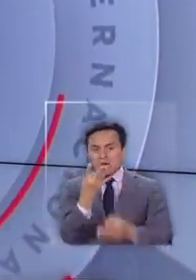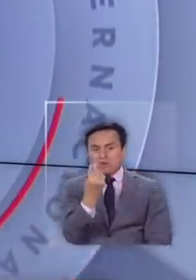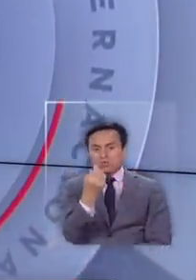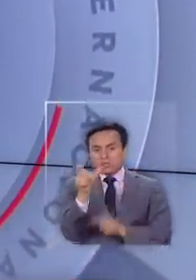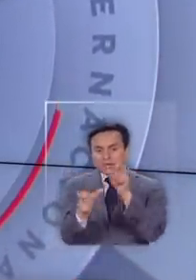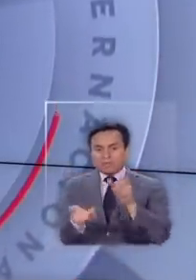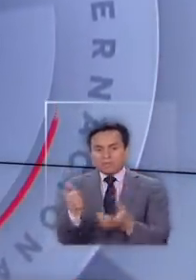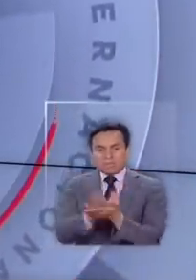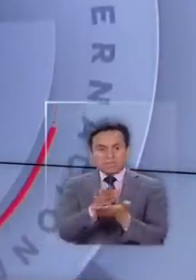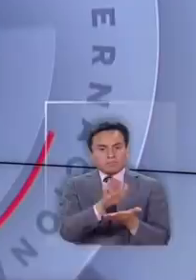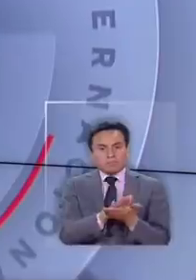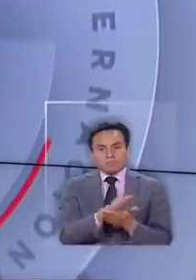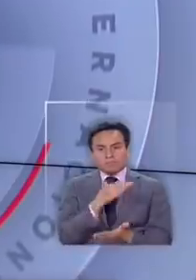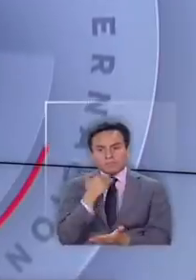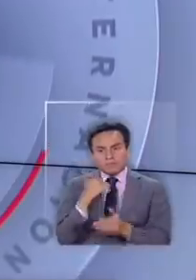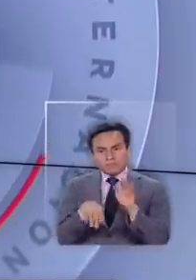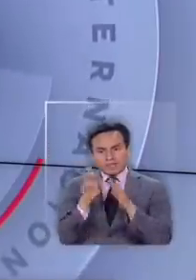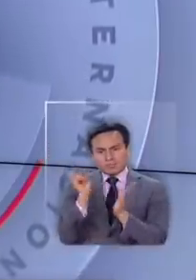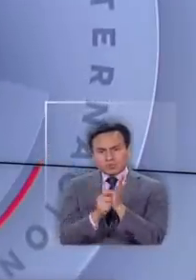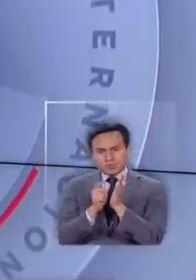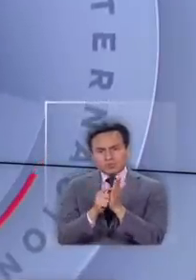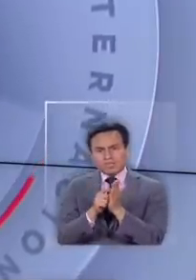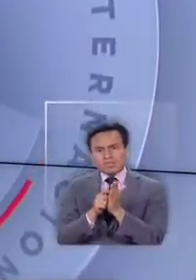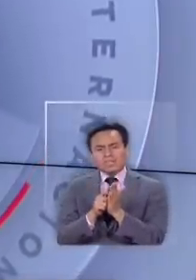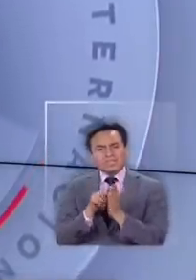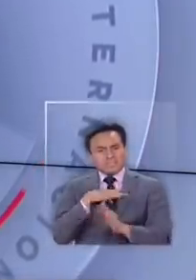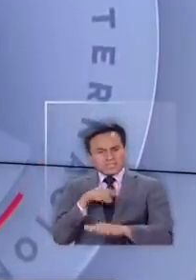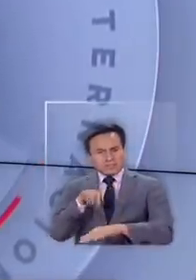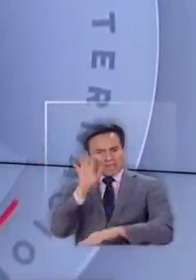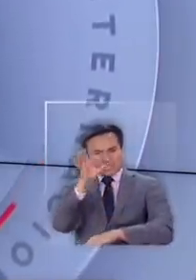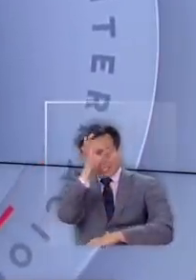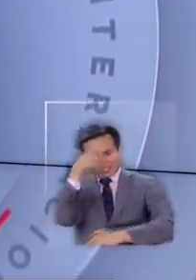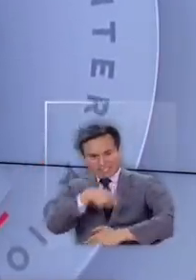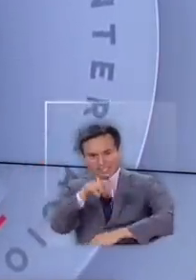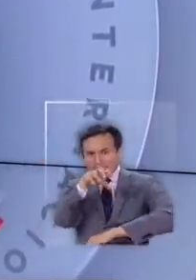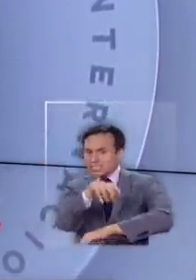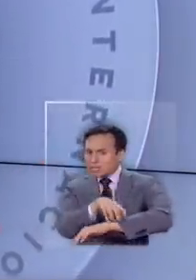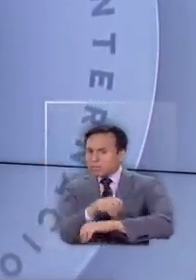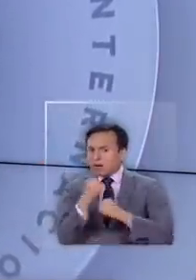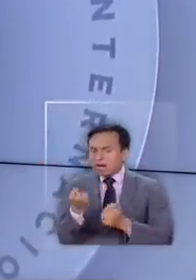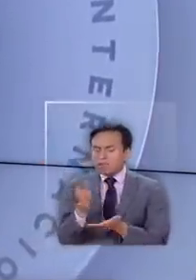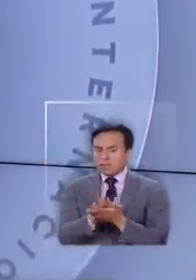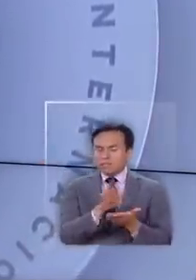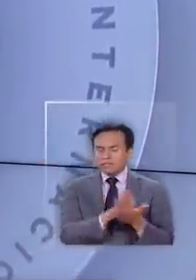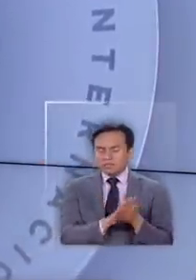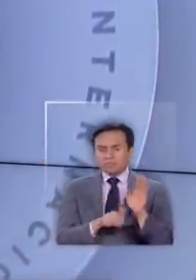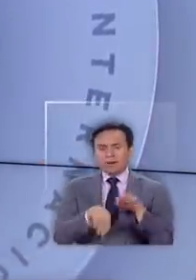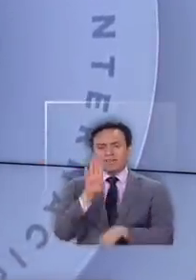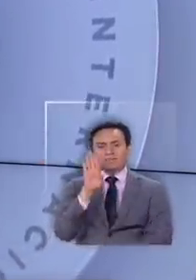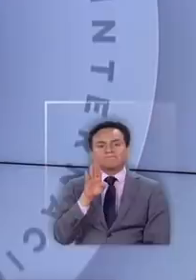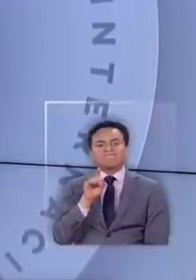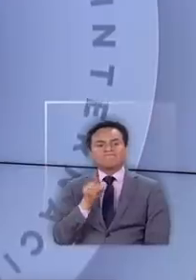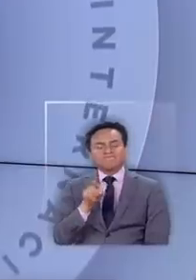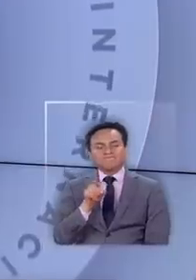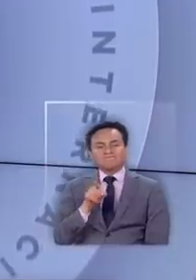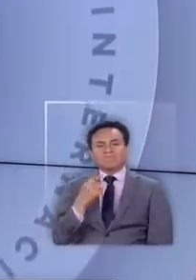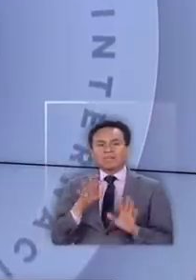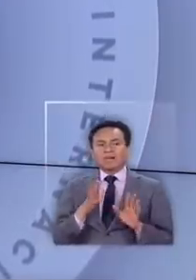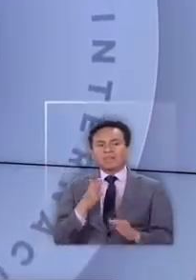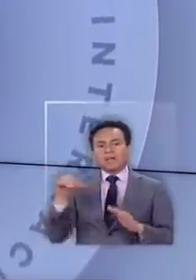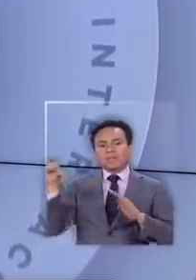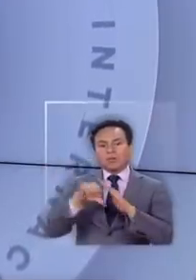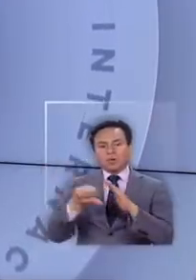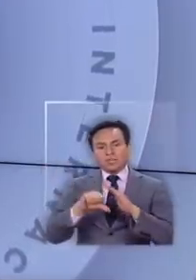víctimas fatales es la cifra más alta a nivel nacional es la región que tiene más personas fallecidas pese a ello ya la